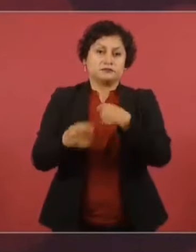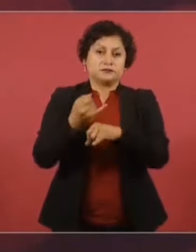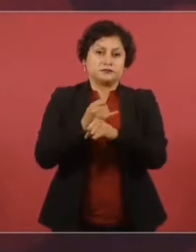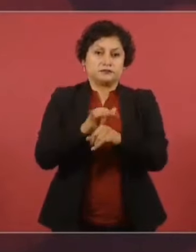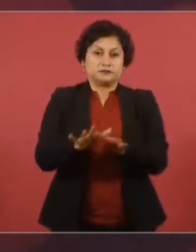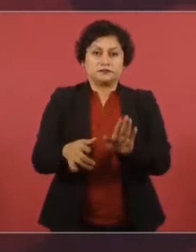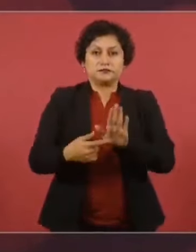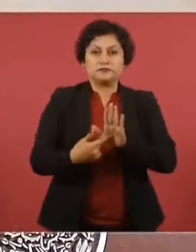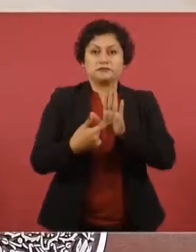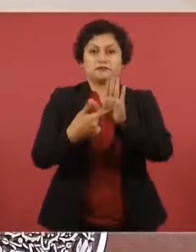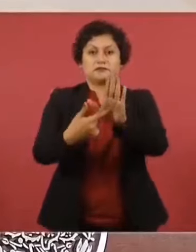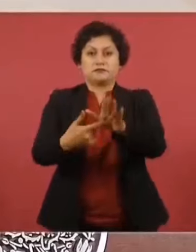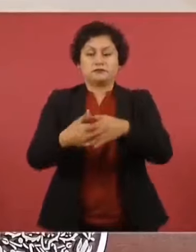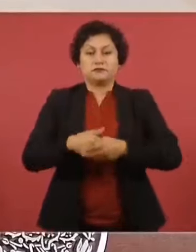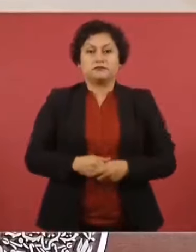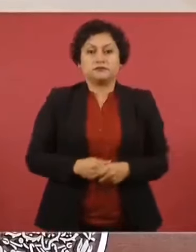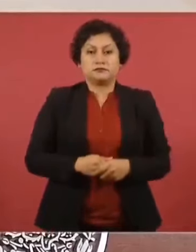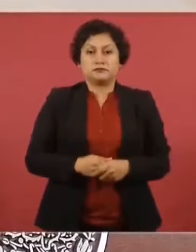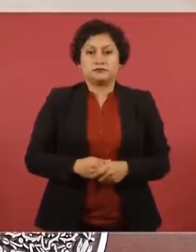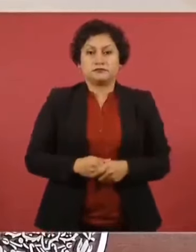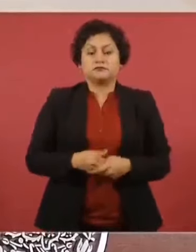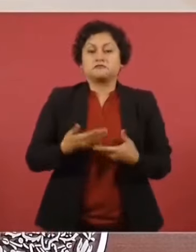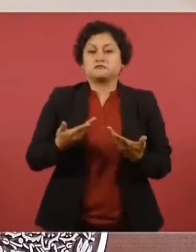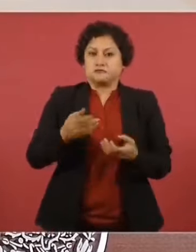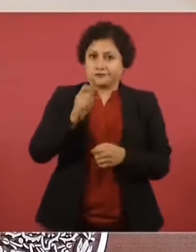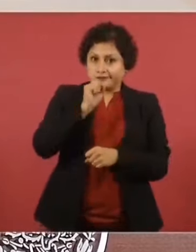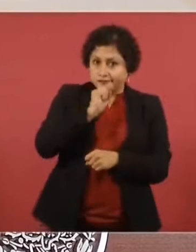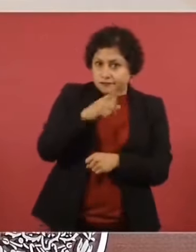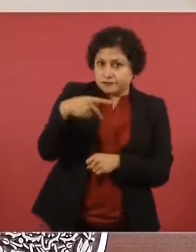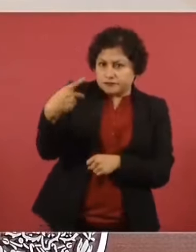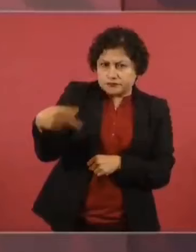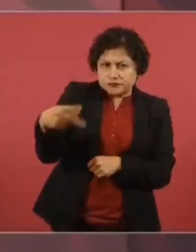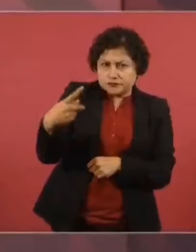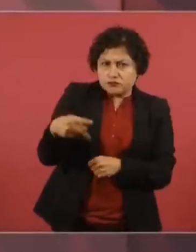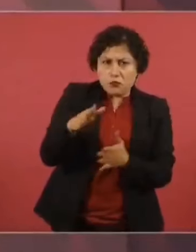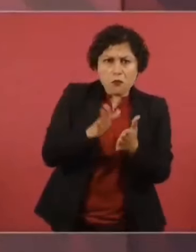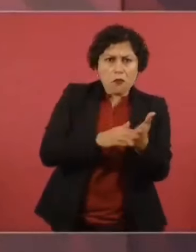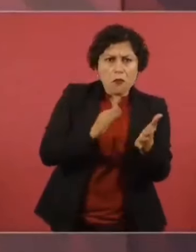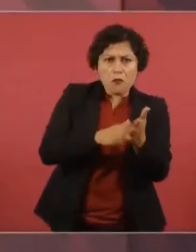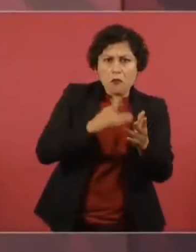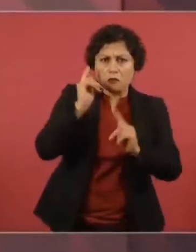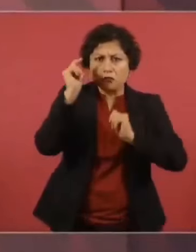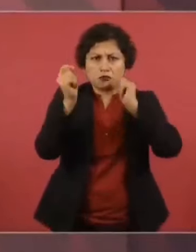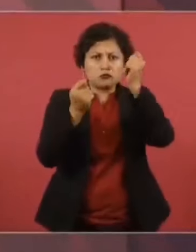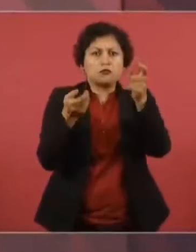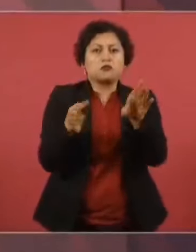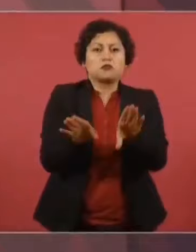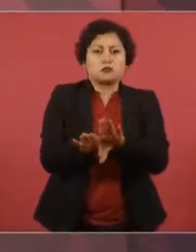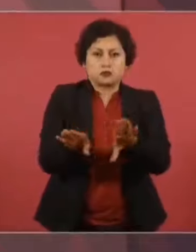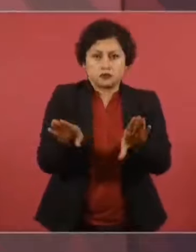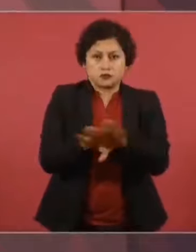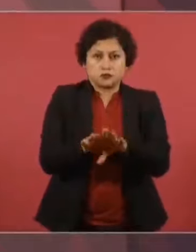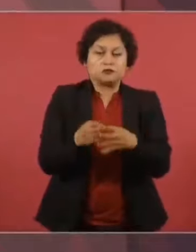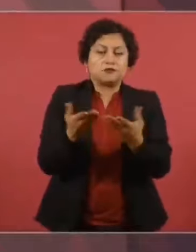sobre su situación migratoria, pero están bien todas.